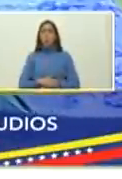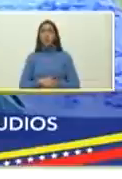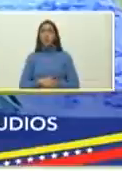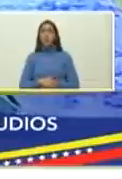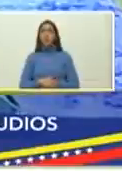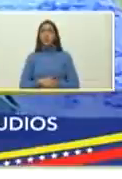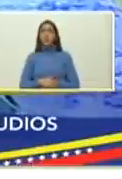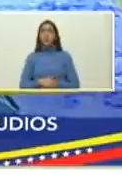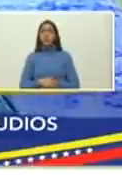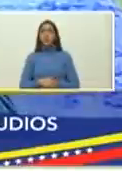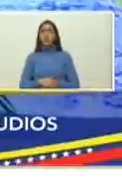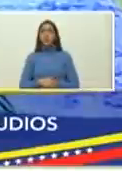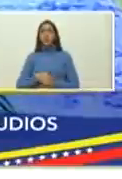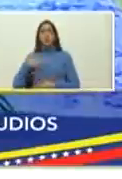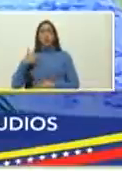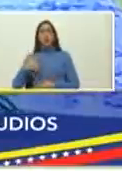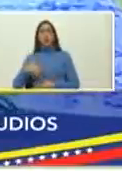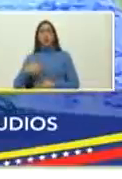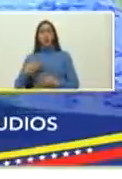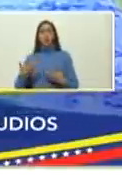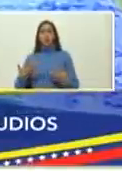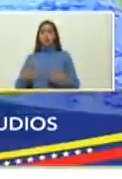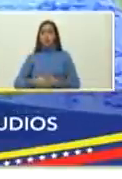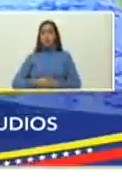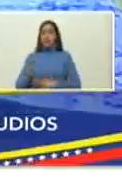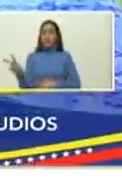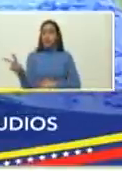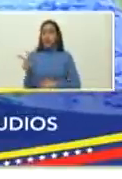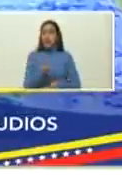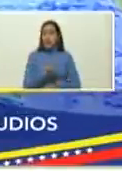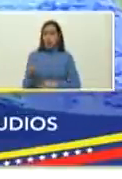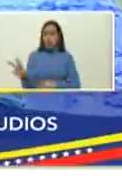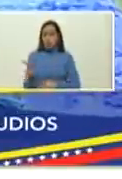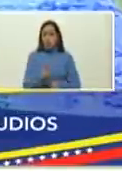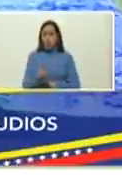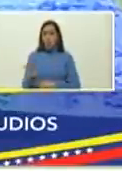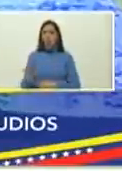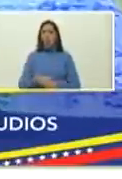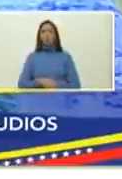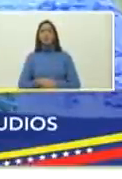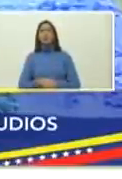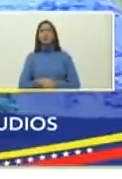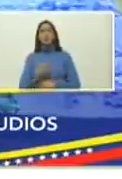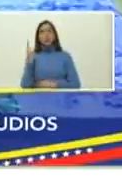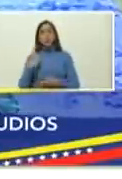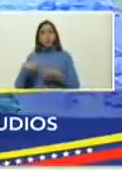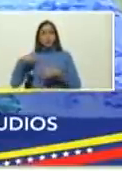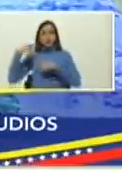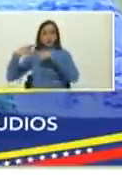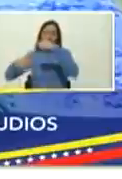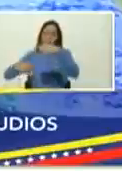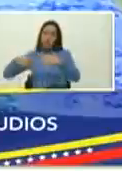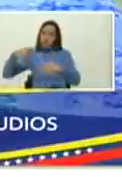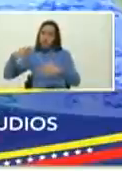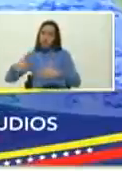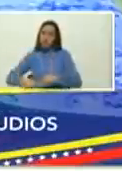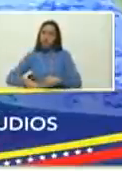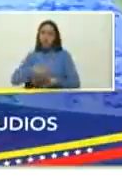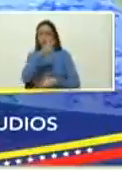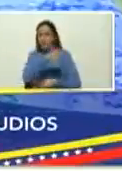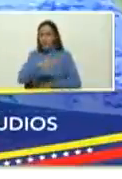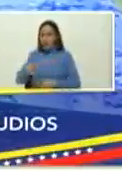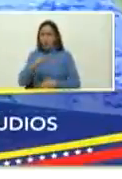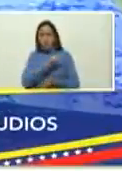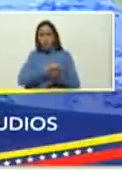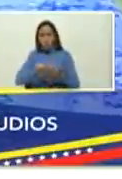Argentina Colombia Venezuela varias generaciones de escritoras